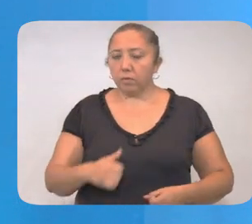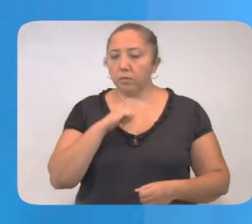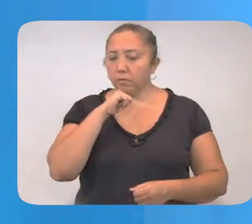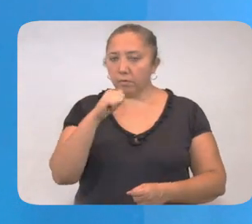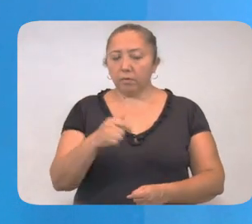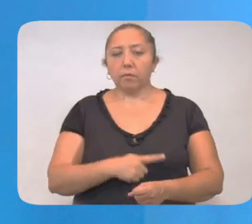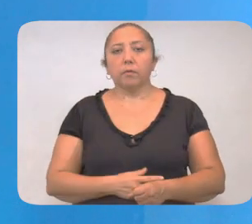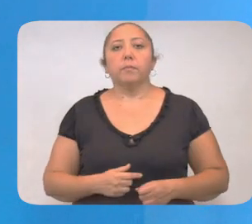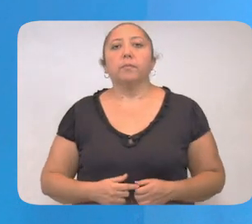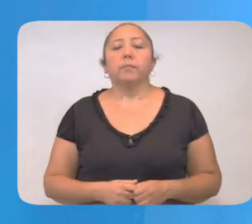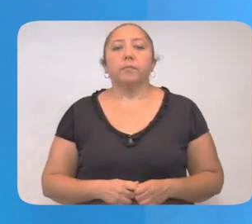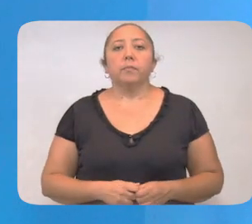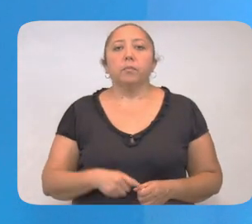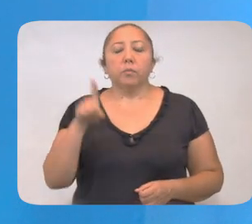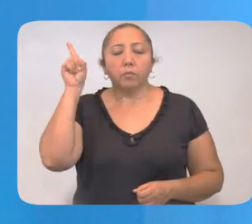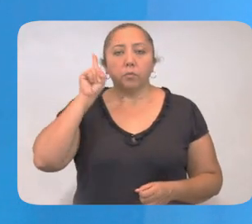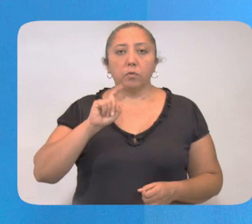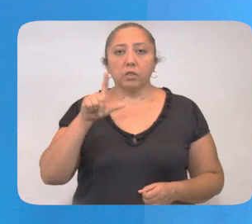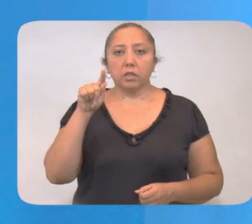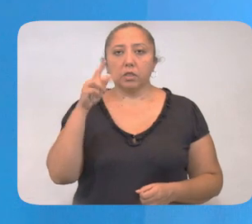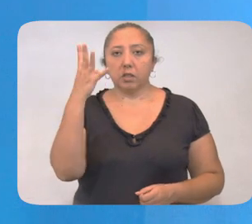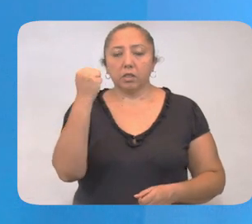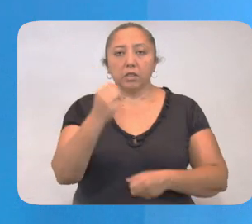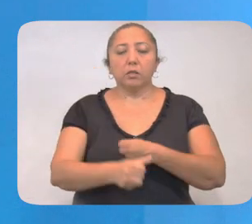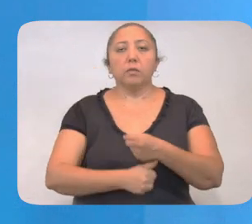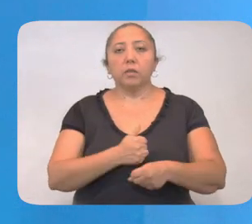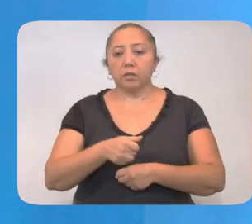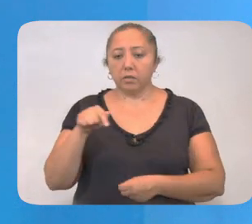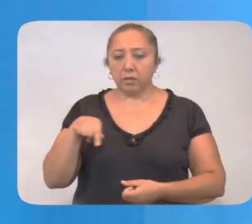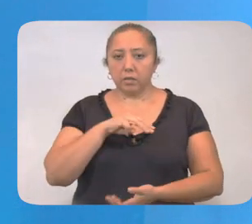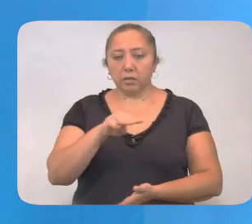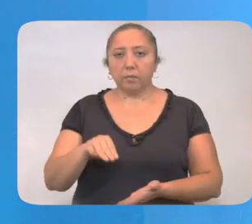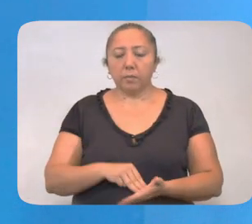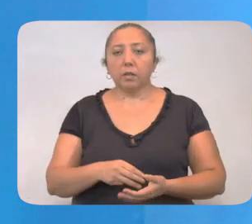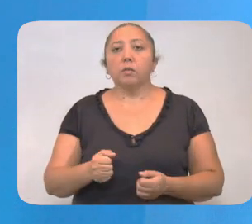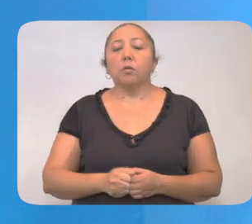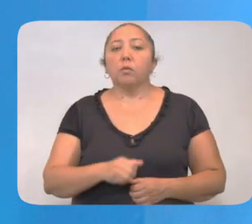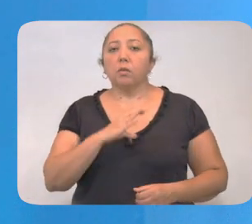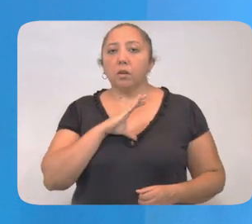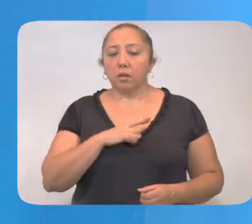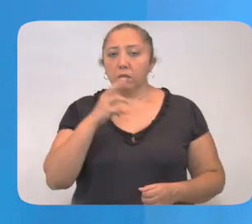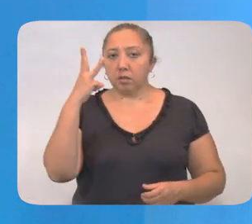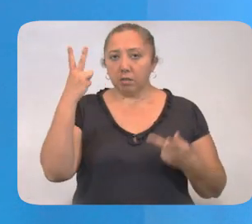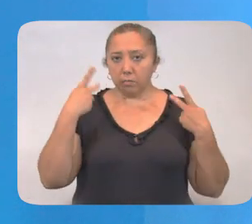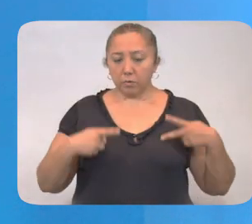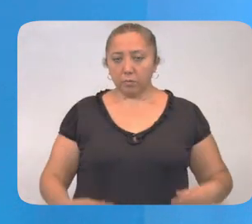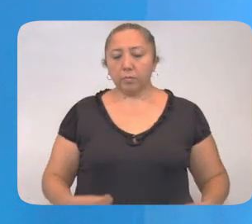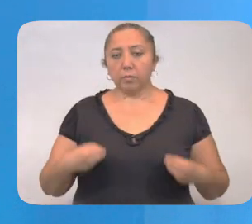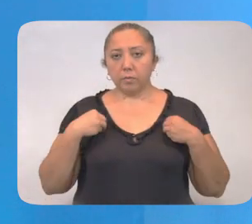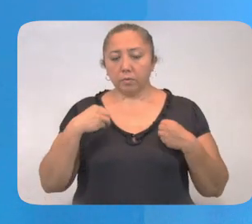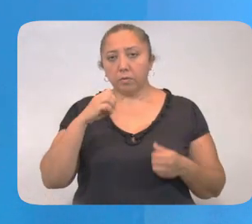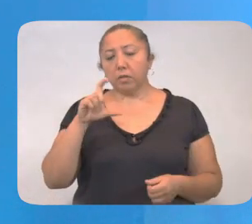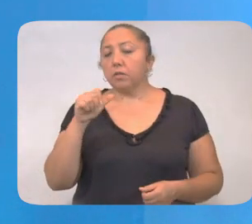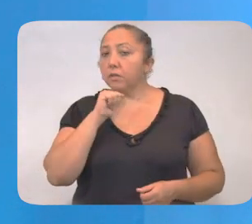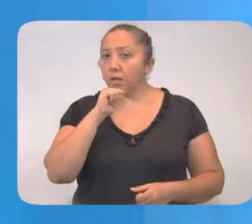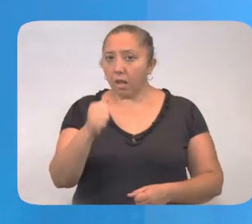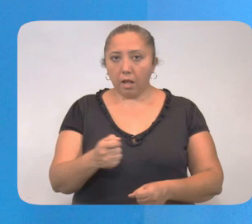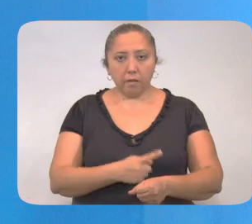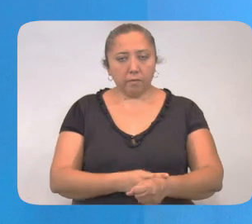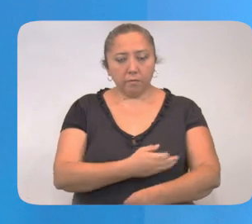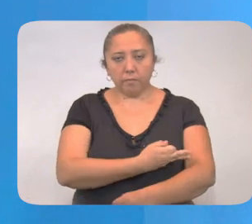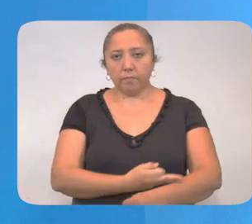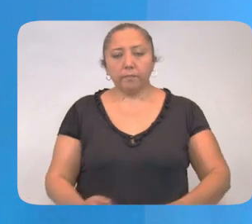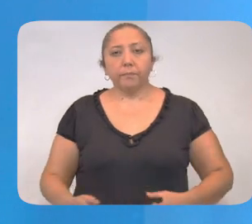asintomáticos. Mujer de 79 años de Mérida, con cáncer. Tres personas vivían con ella y no presentan